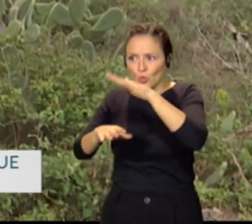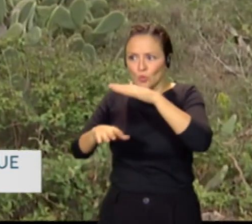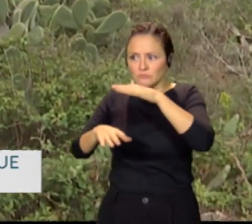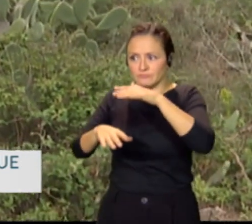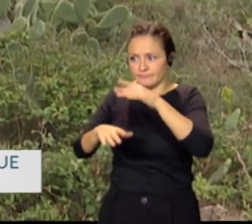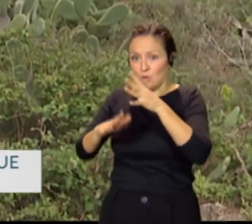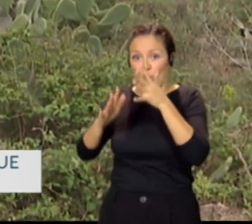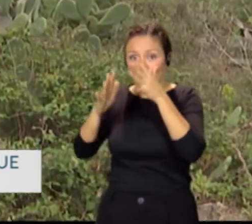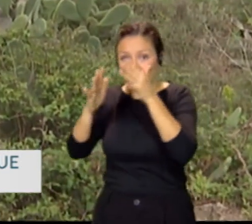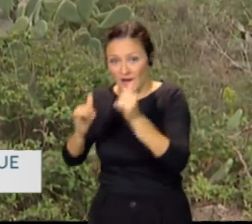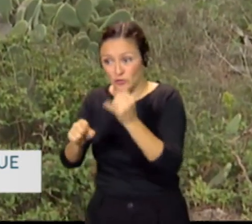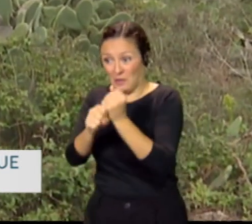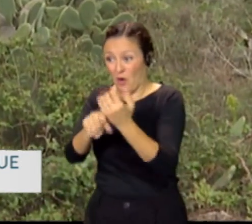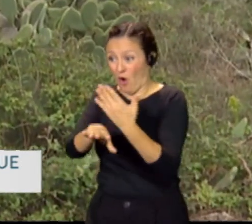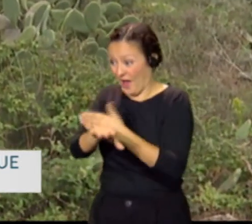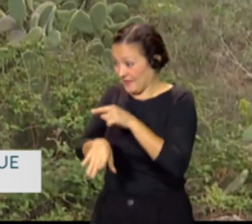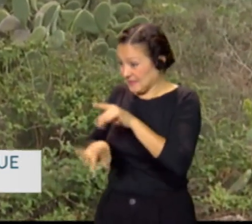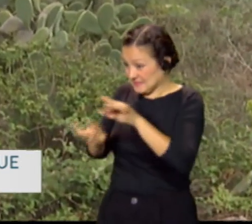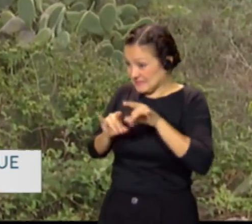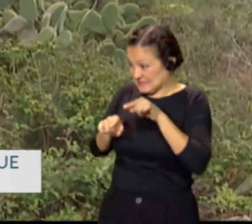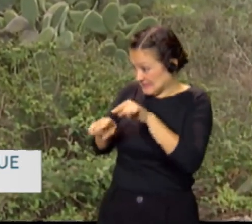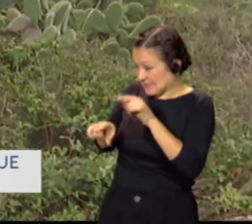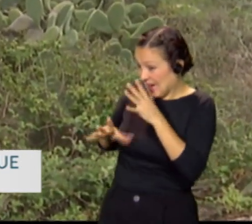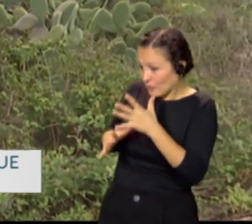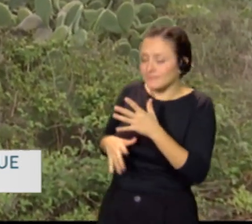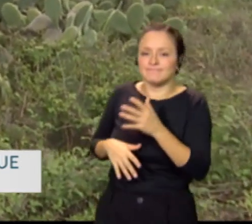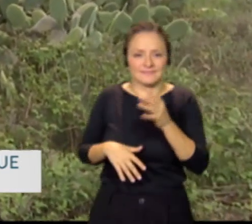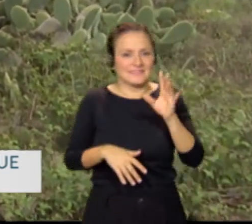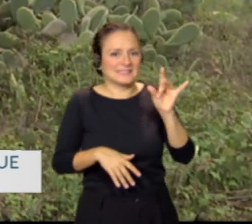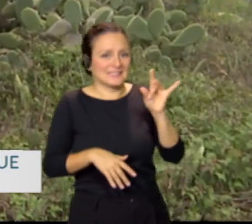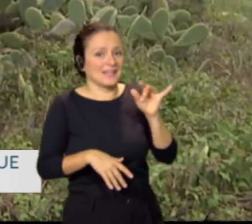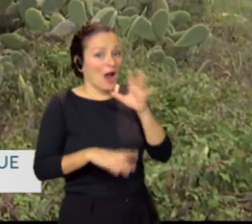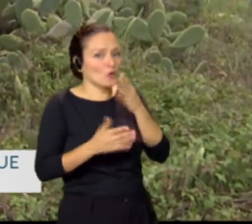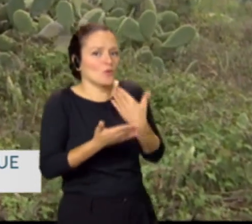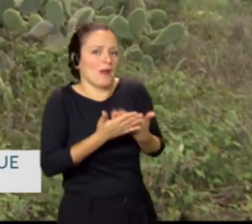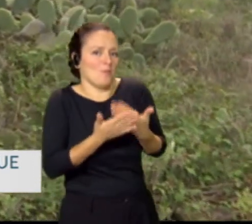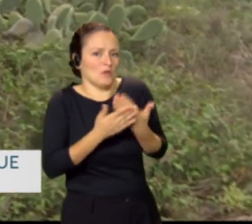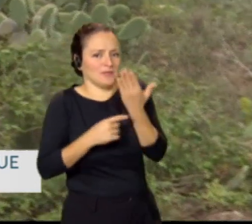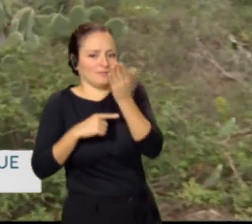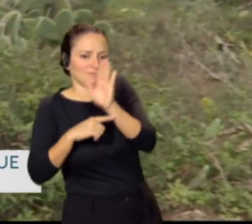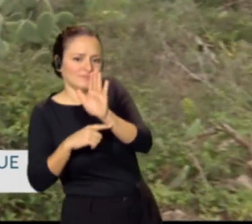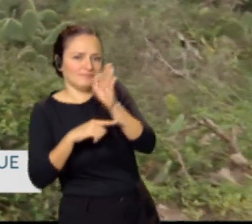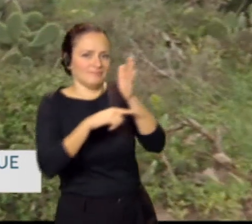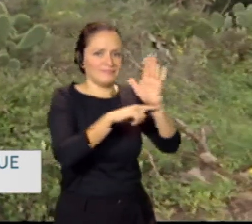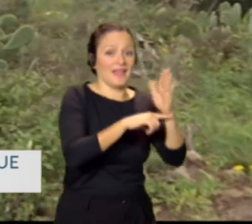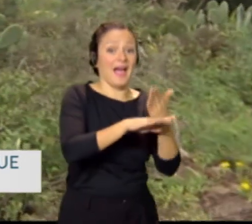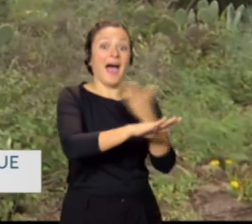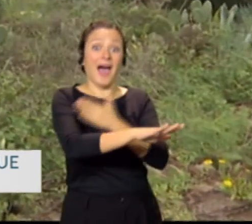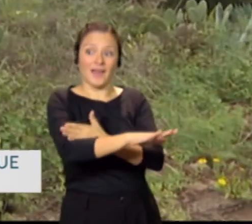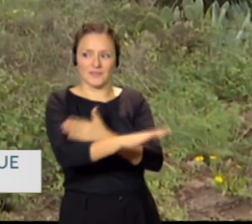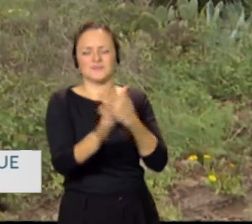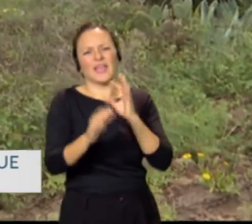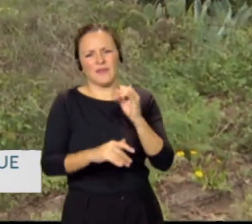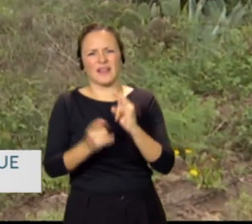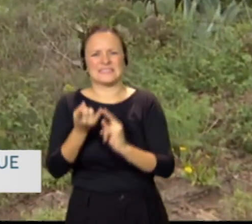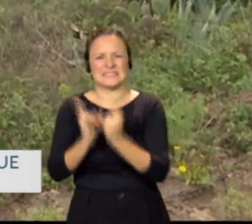de comenzar los trabajos. Efectivamente. Aquí tenemos una muestra del antes, de cómo estaba más o menos la finca. Sí es verdad que había más